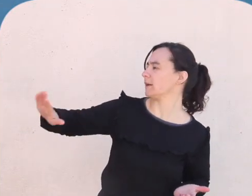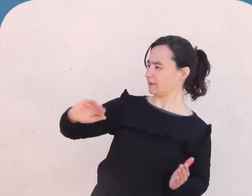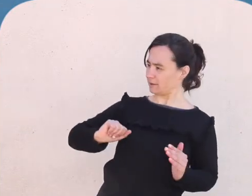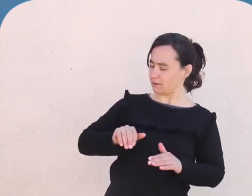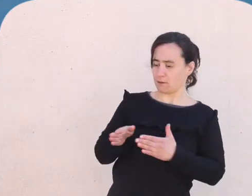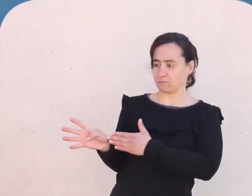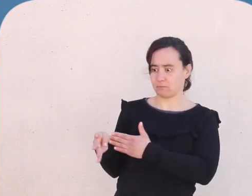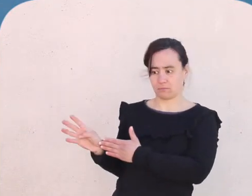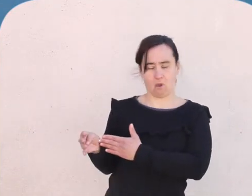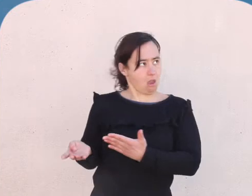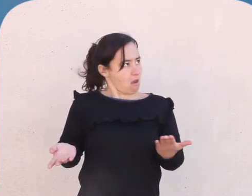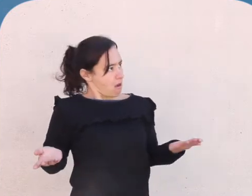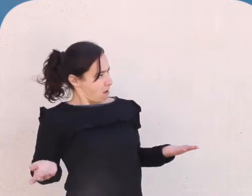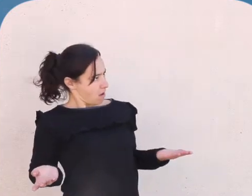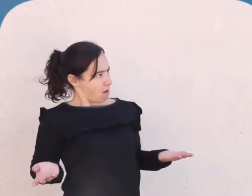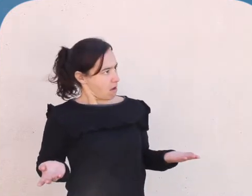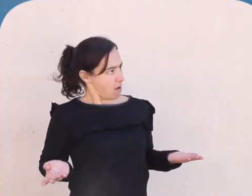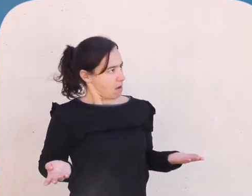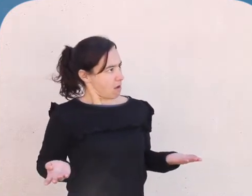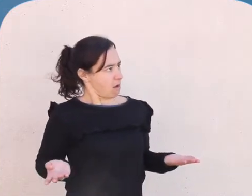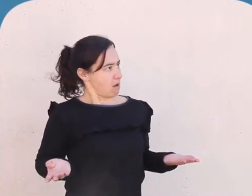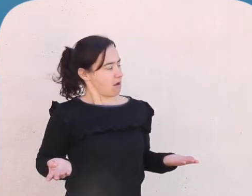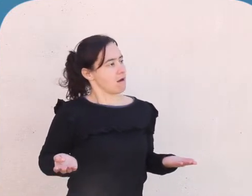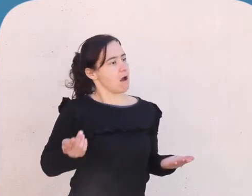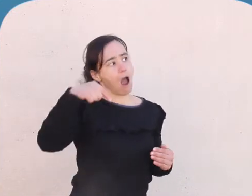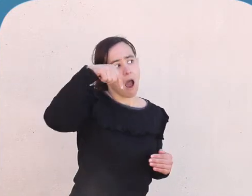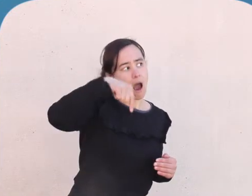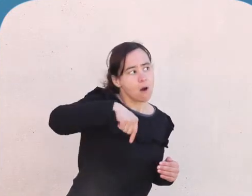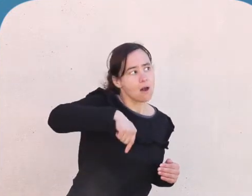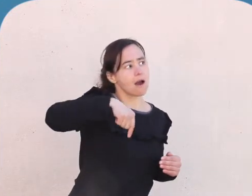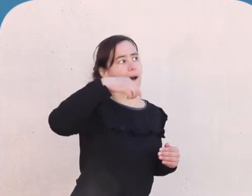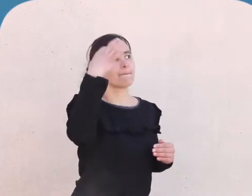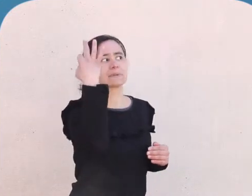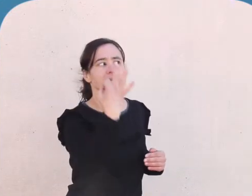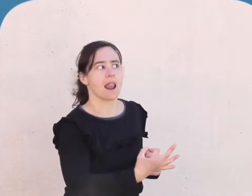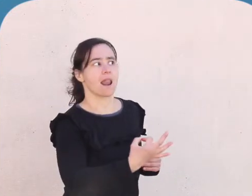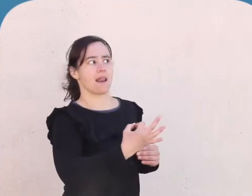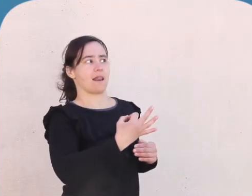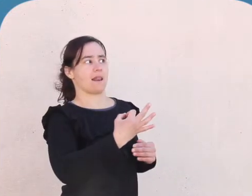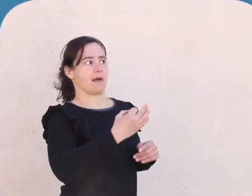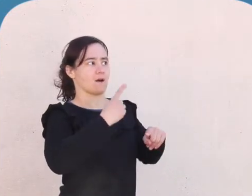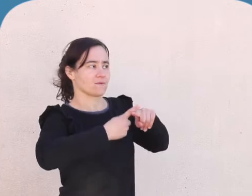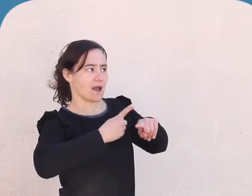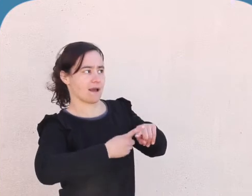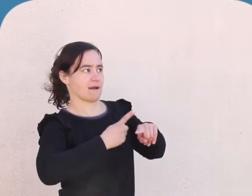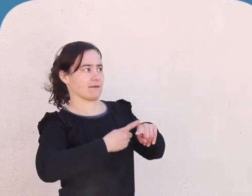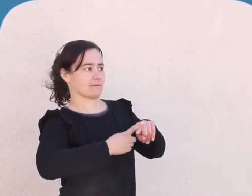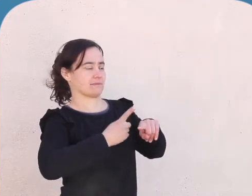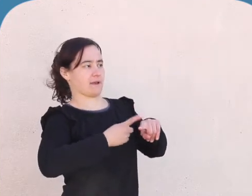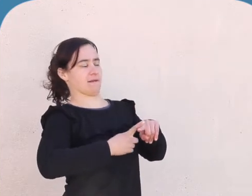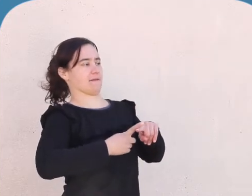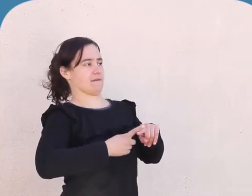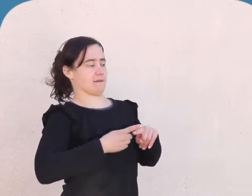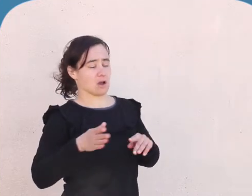A lo que la vieja más joven contestó, Hoy es un día especial, señora. No hay